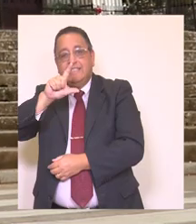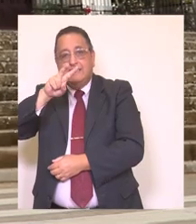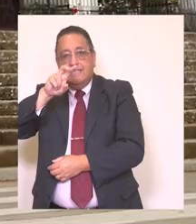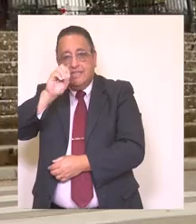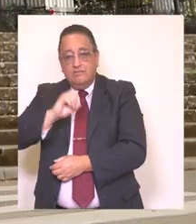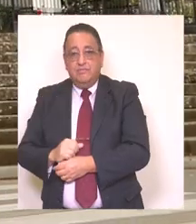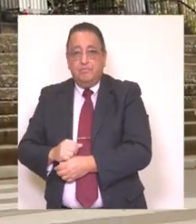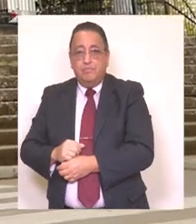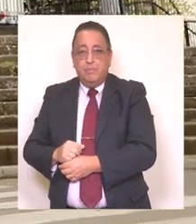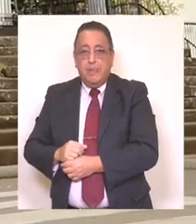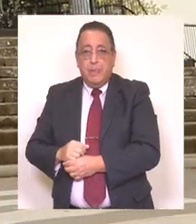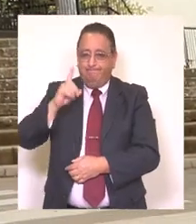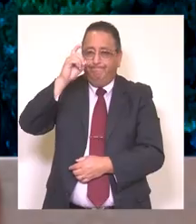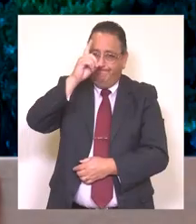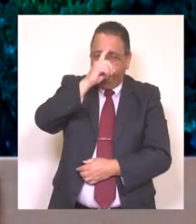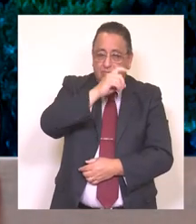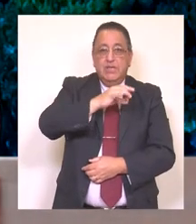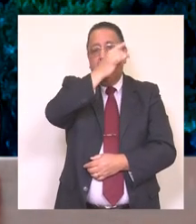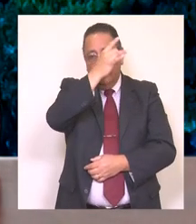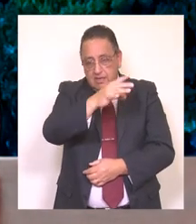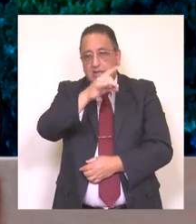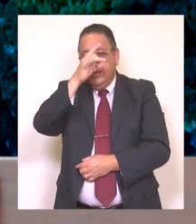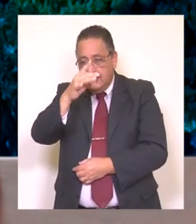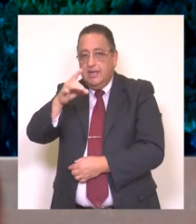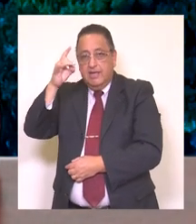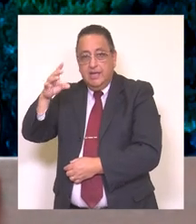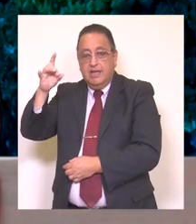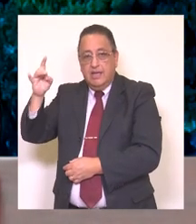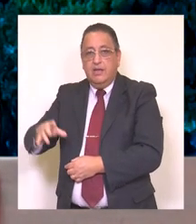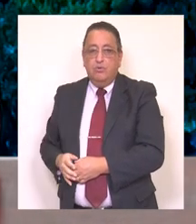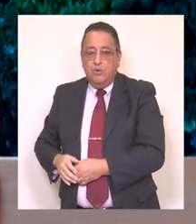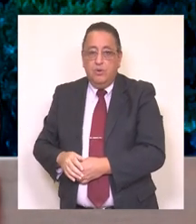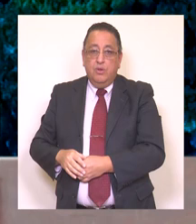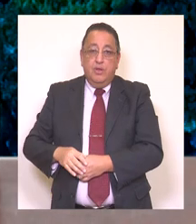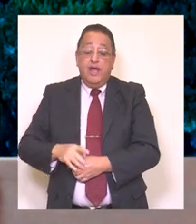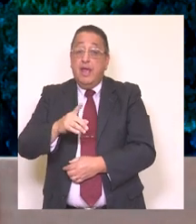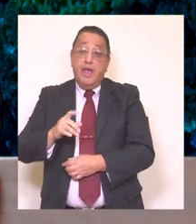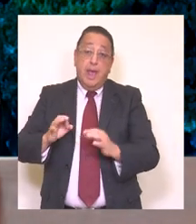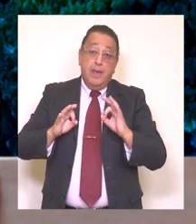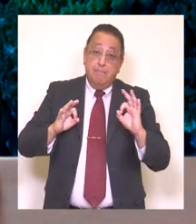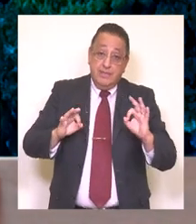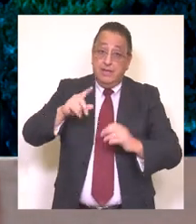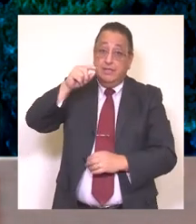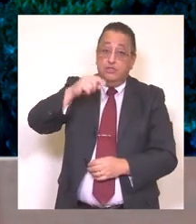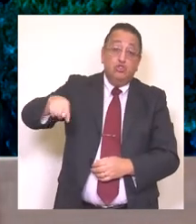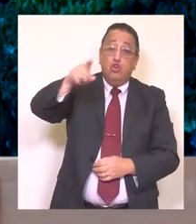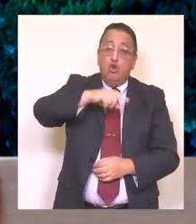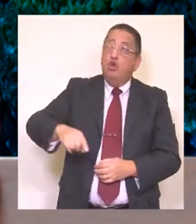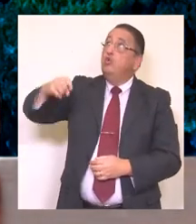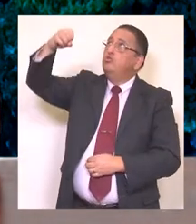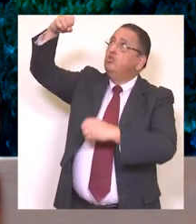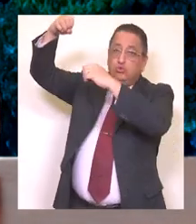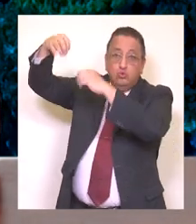conocida como la Calle Salvo. Sabemos lo difícil que es para nuestros vecinos, especialmente dada la